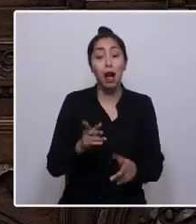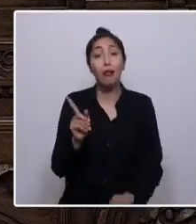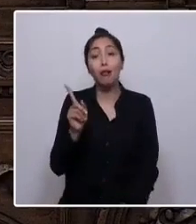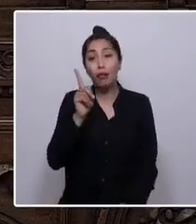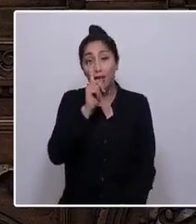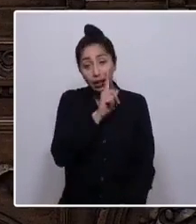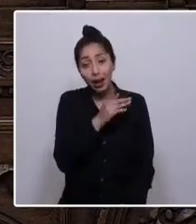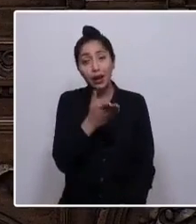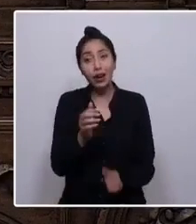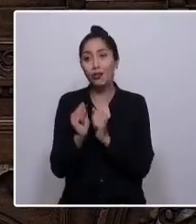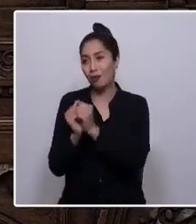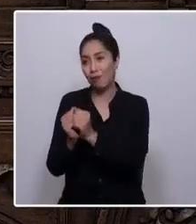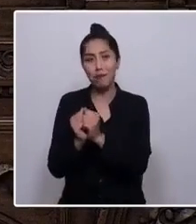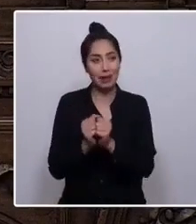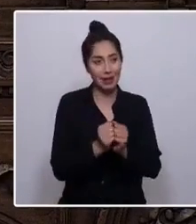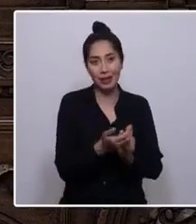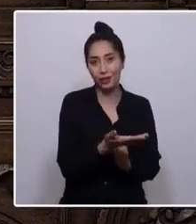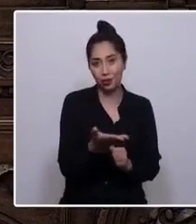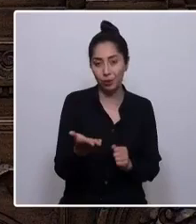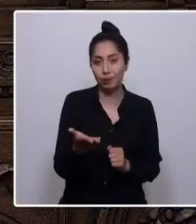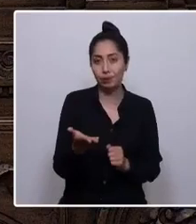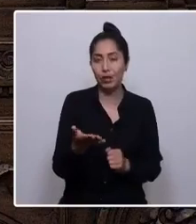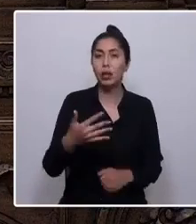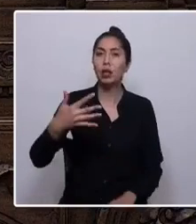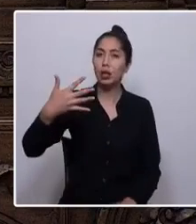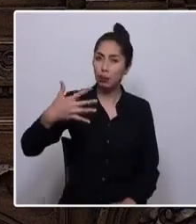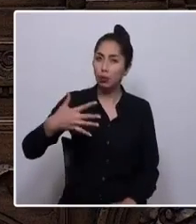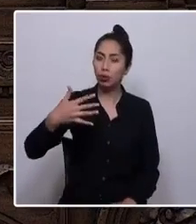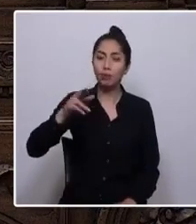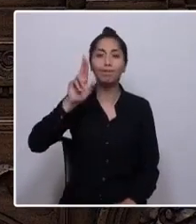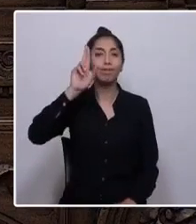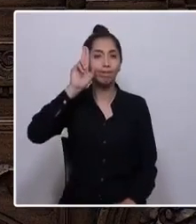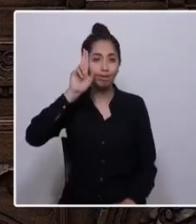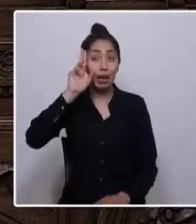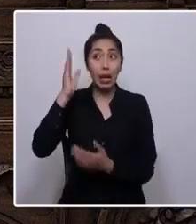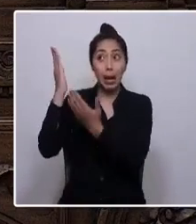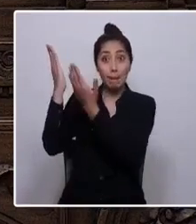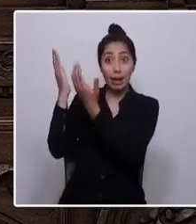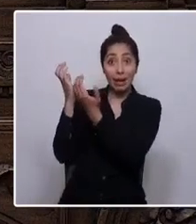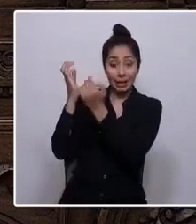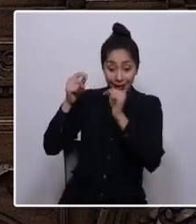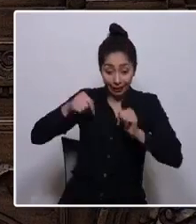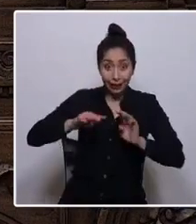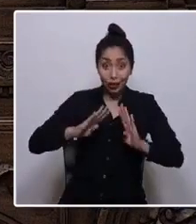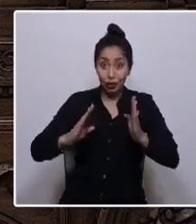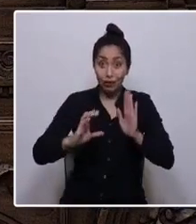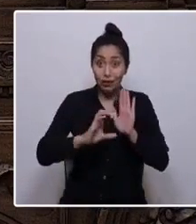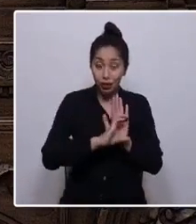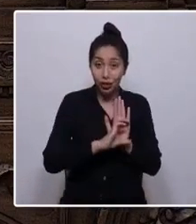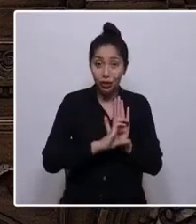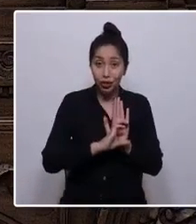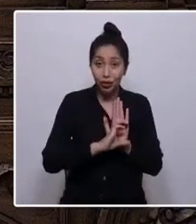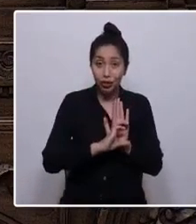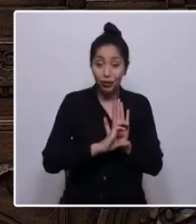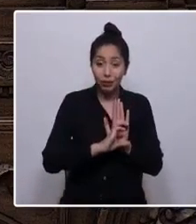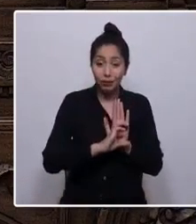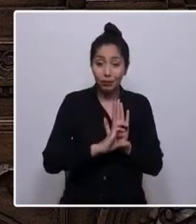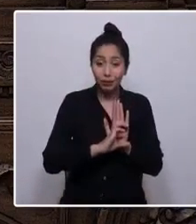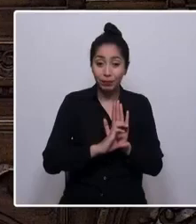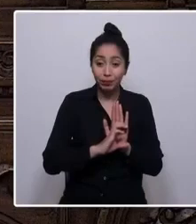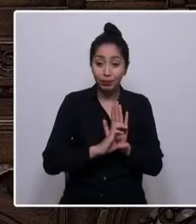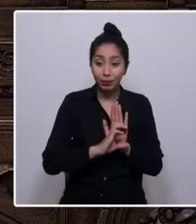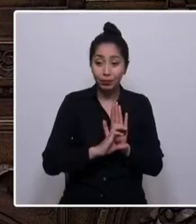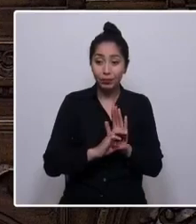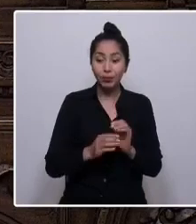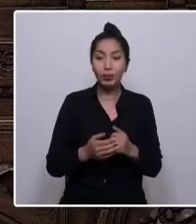compañeros y compañeras, es importante recordar que la esperanza sembrada en esta Convención nos conecta con los que